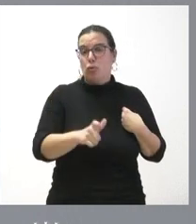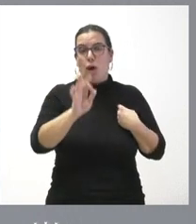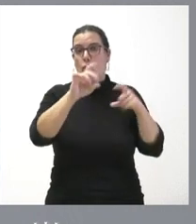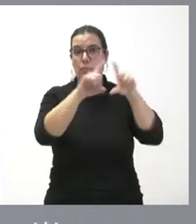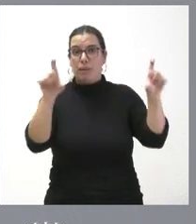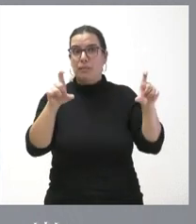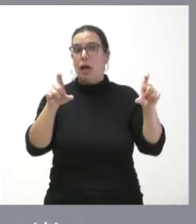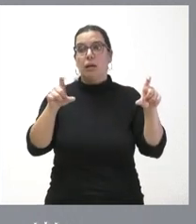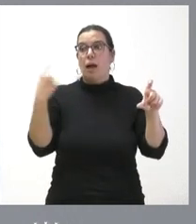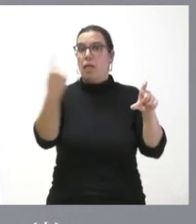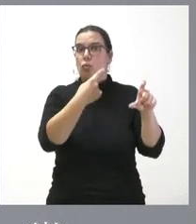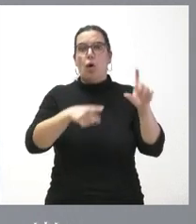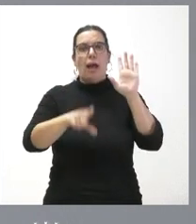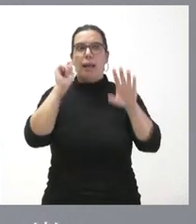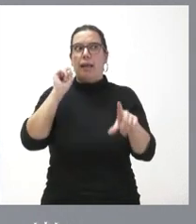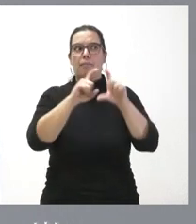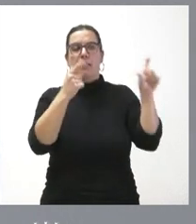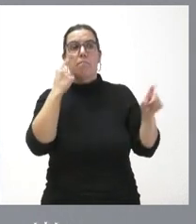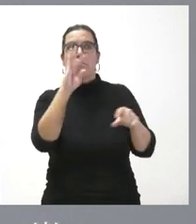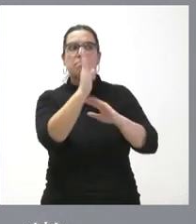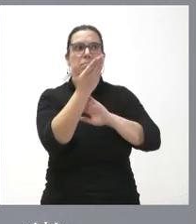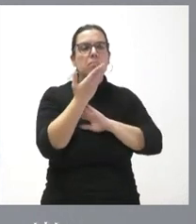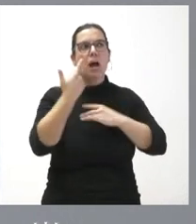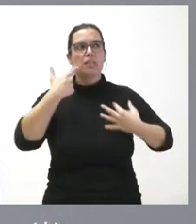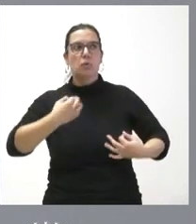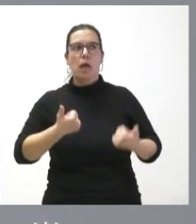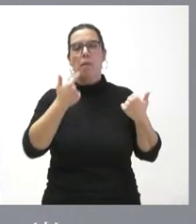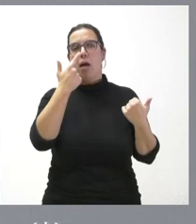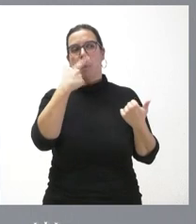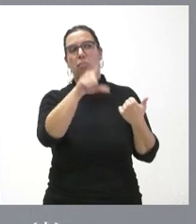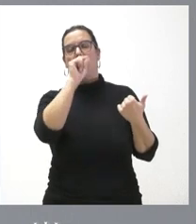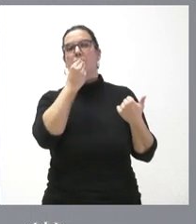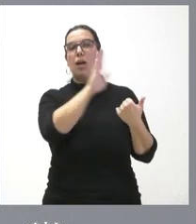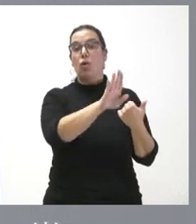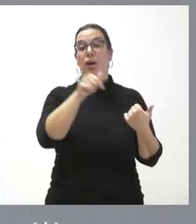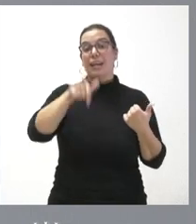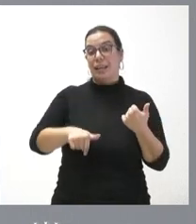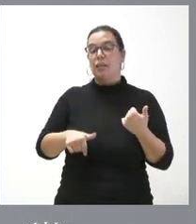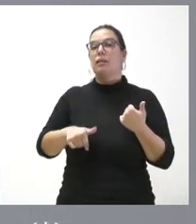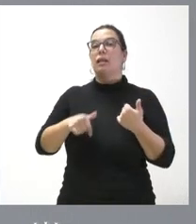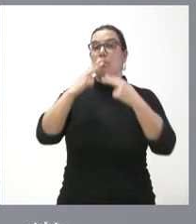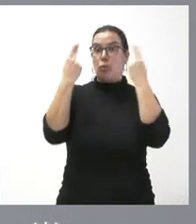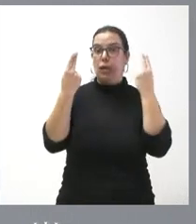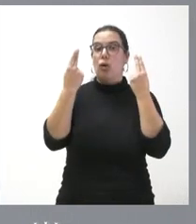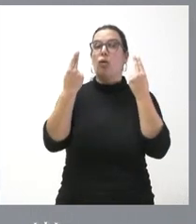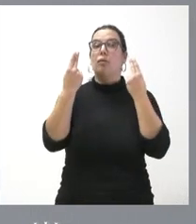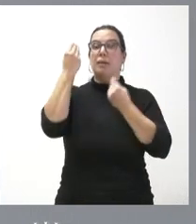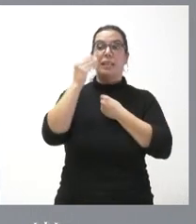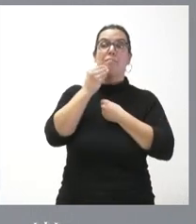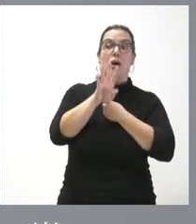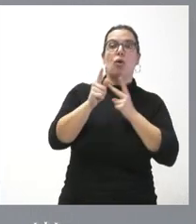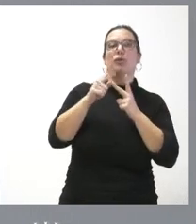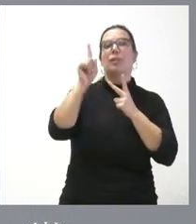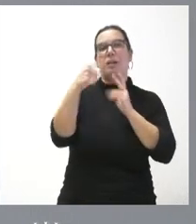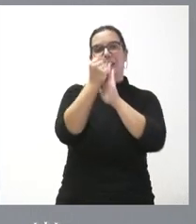puede elegir aquella empresa en libertad que parece que le ofrece las mejores garantías en el sector público hay que tener en cuenta esos factores y hay que tener en cuenta otros como el precio